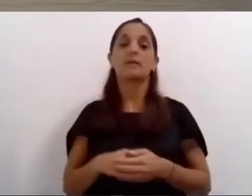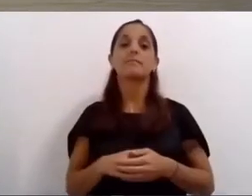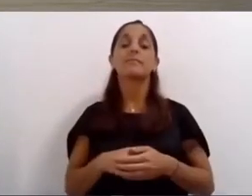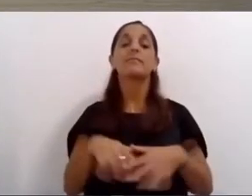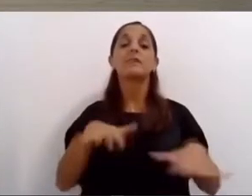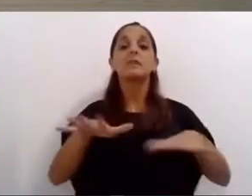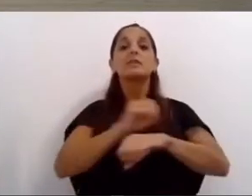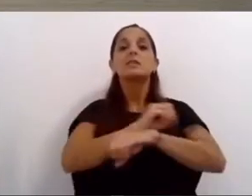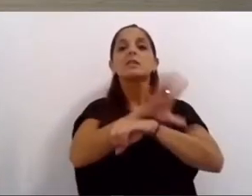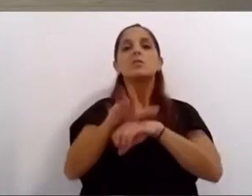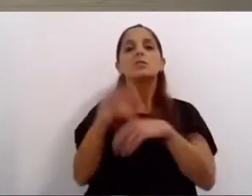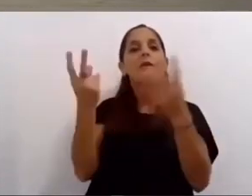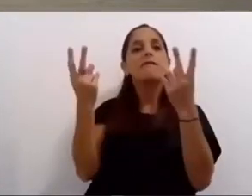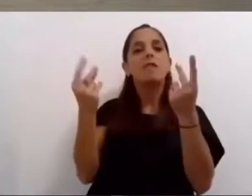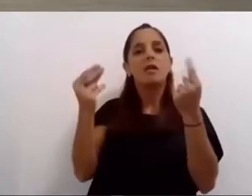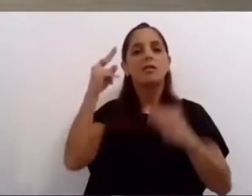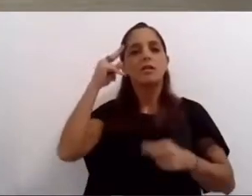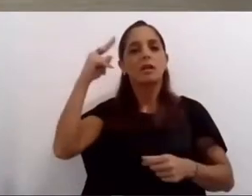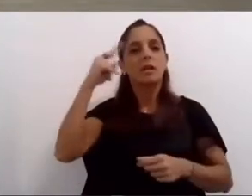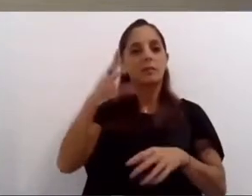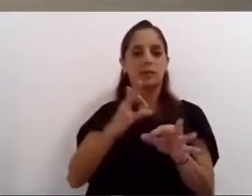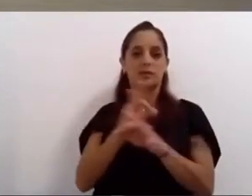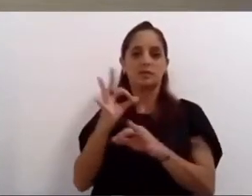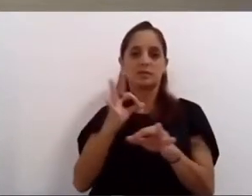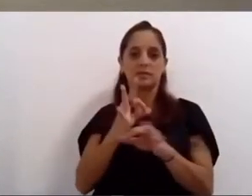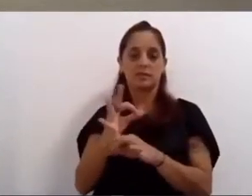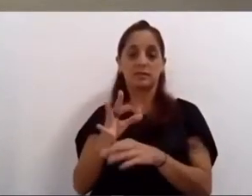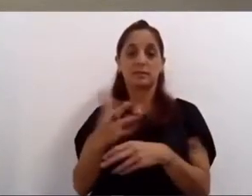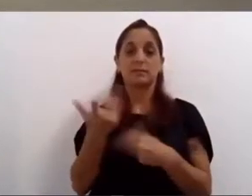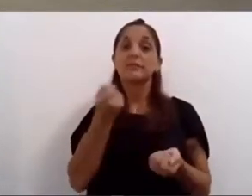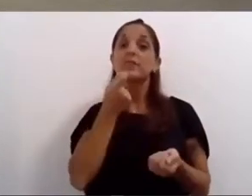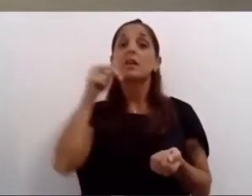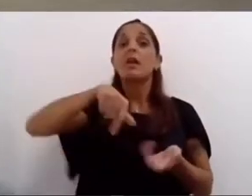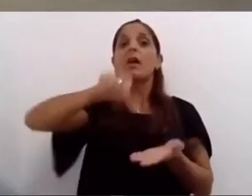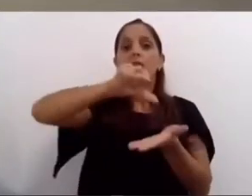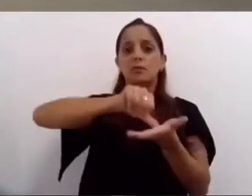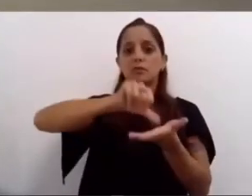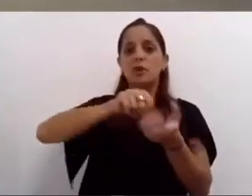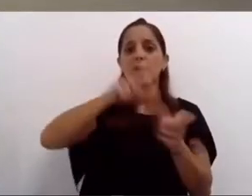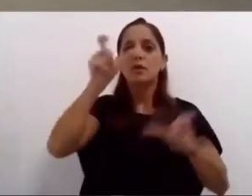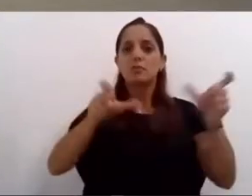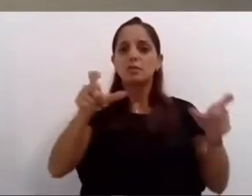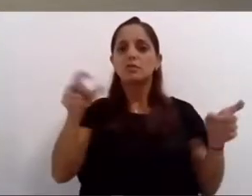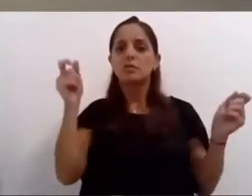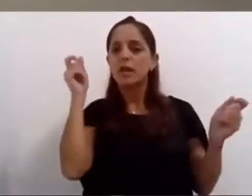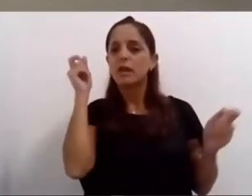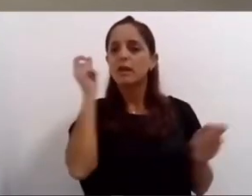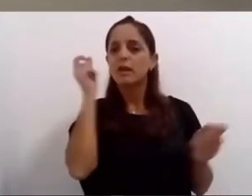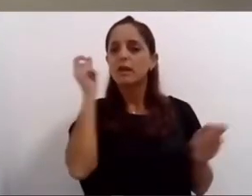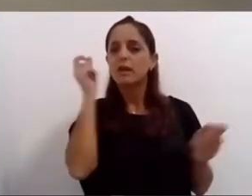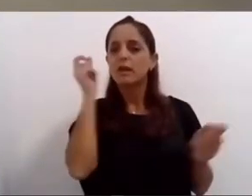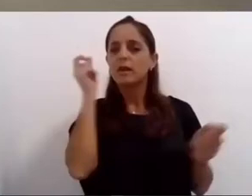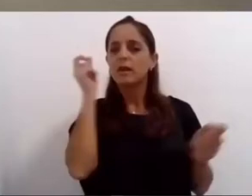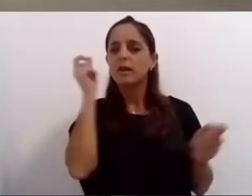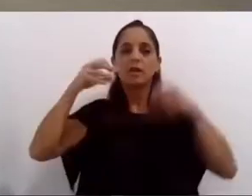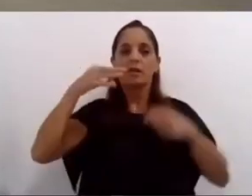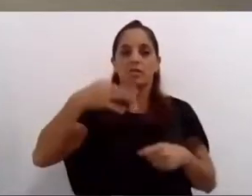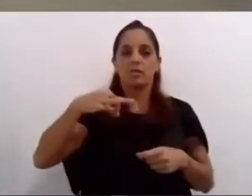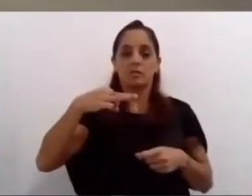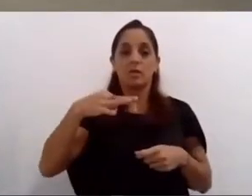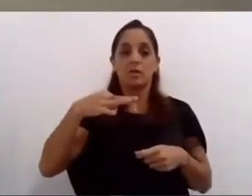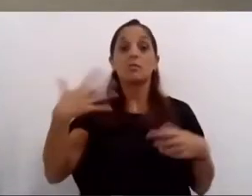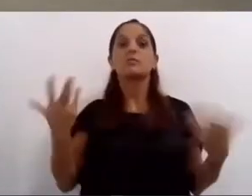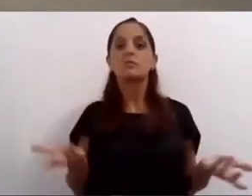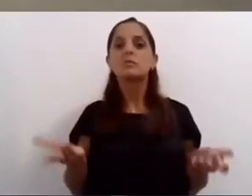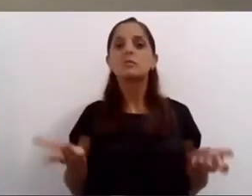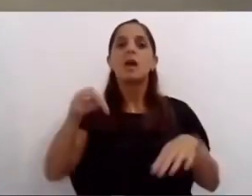valor de respetar si en Rosario aprendimos rápidamente usar el barbijo para cuidarnos y cuidar al otro ya es tiempo de